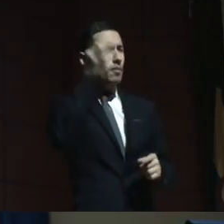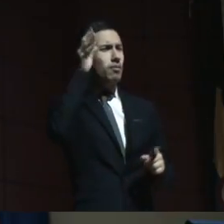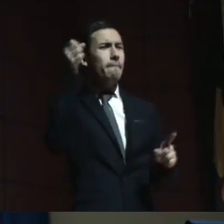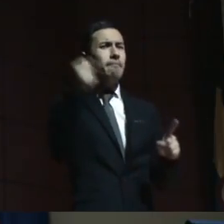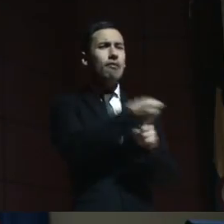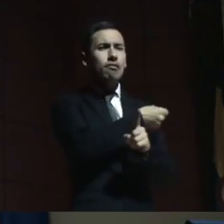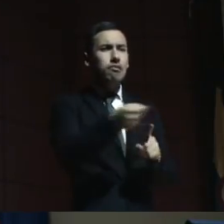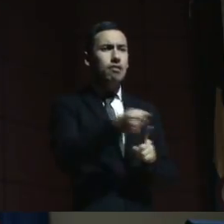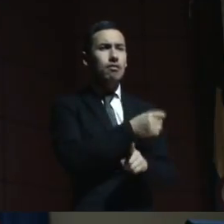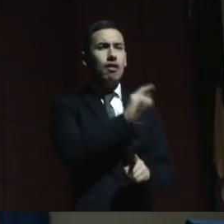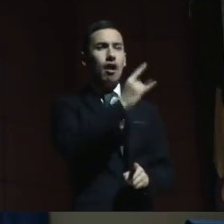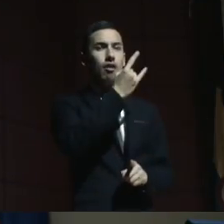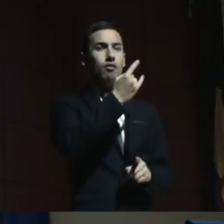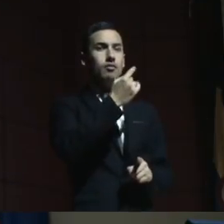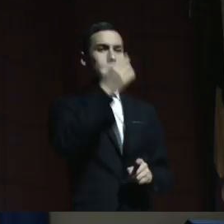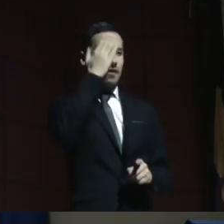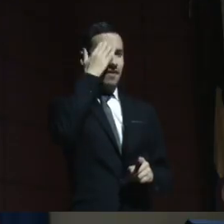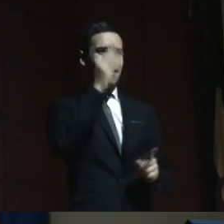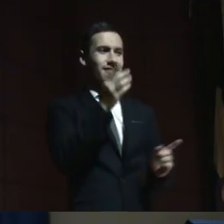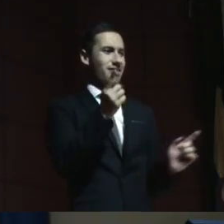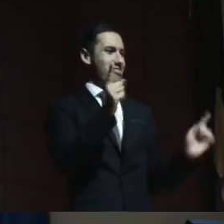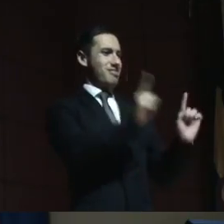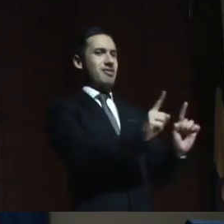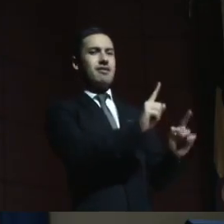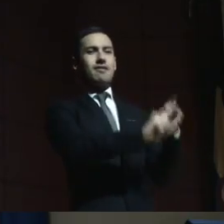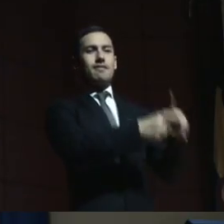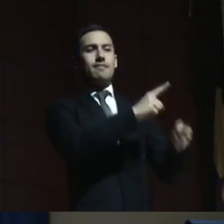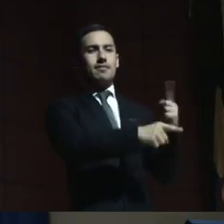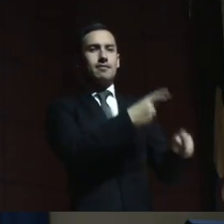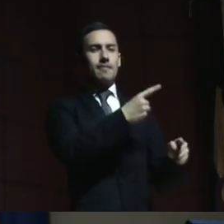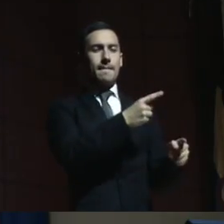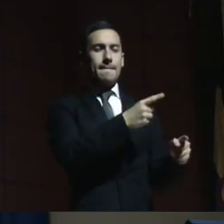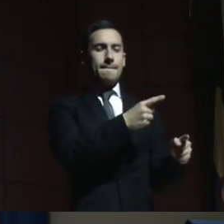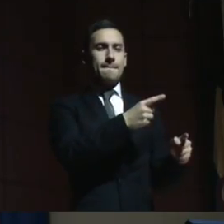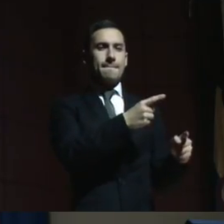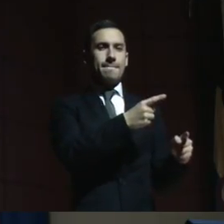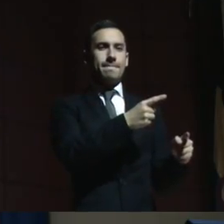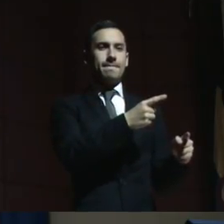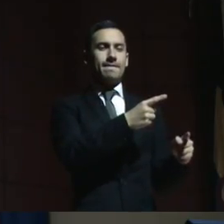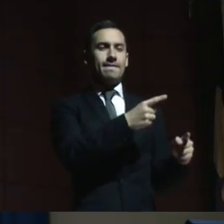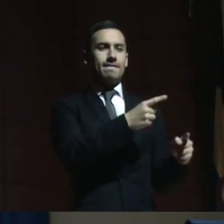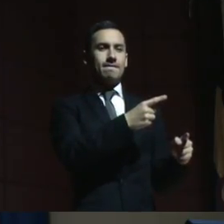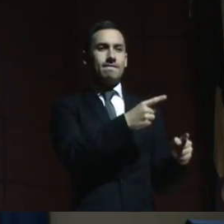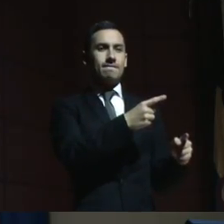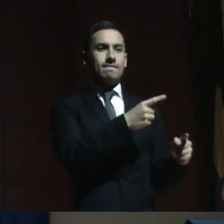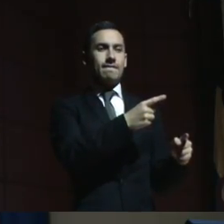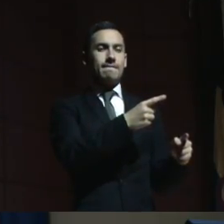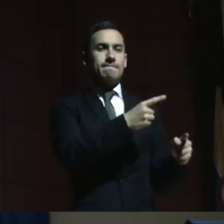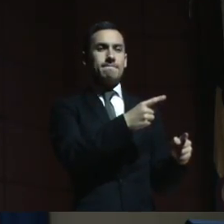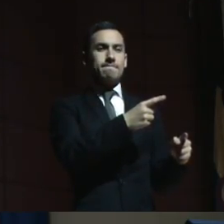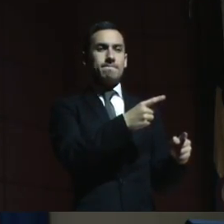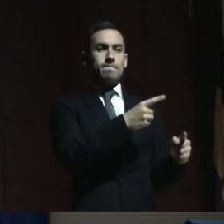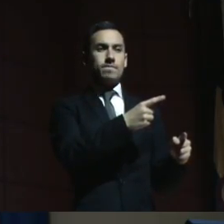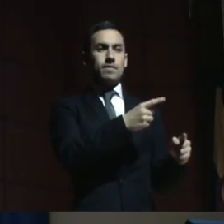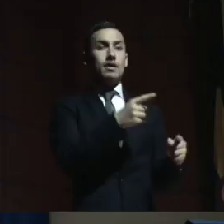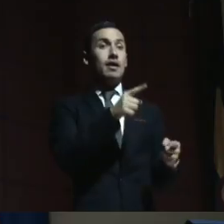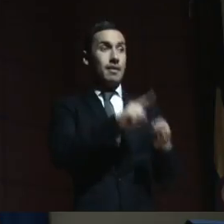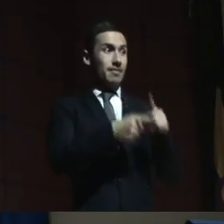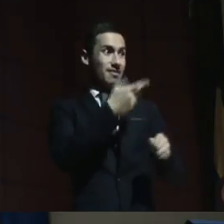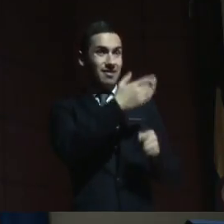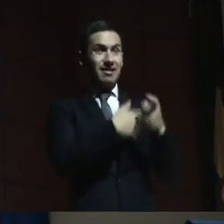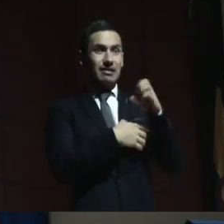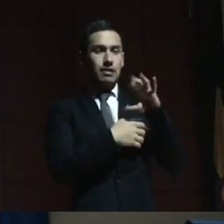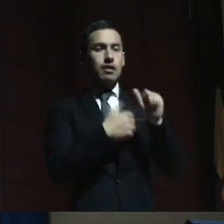está la amiga Gracielita, que fue quien nos mostró también una lucha muy